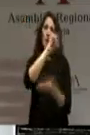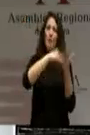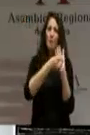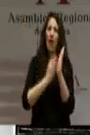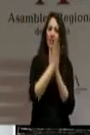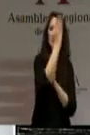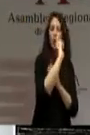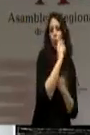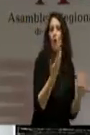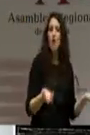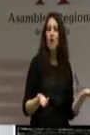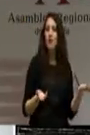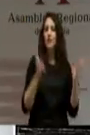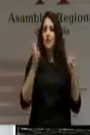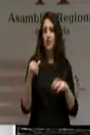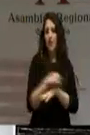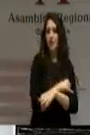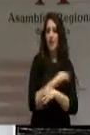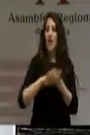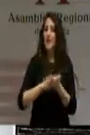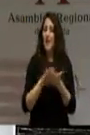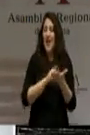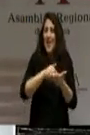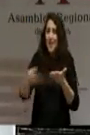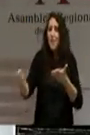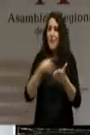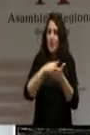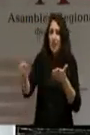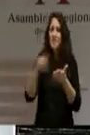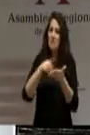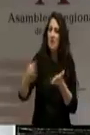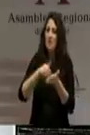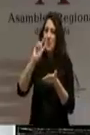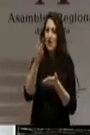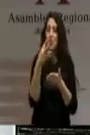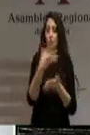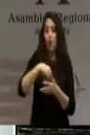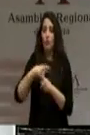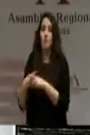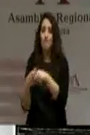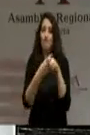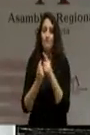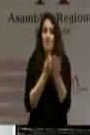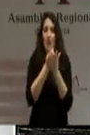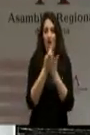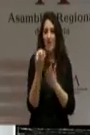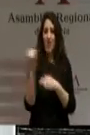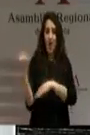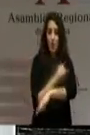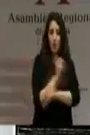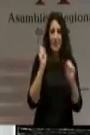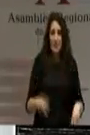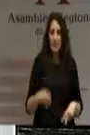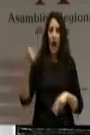hacer? Estamos hablando de muchos millones de euros que debemos de pagar entre todos. Sin aeropuerto, sin